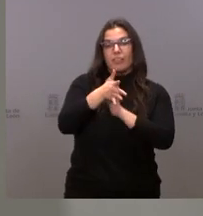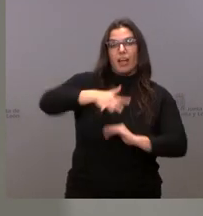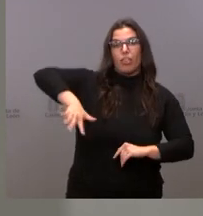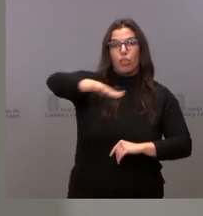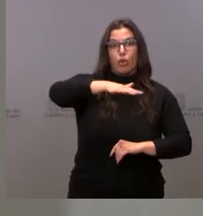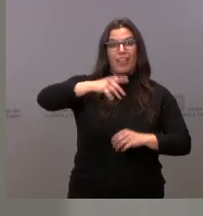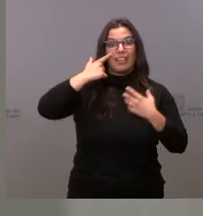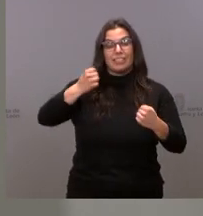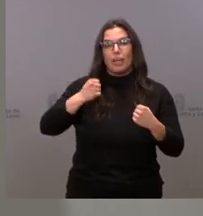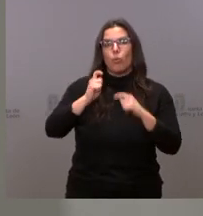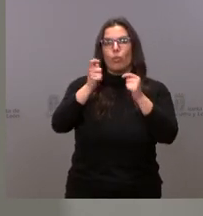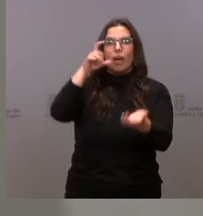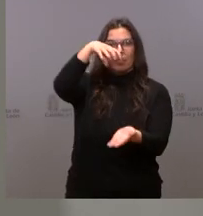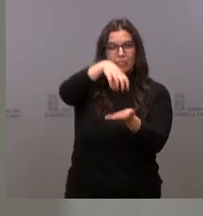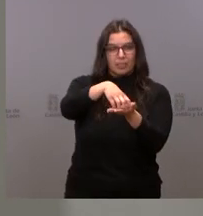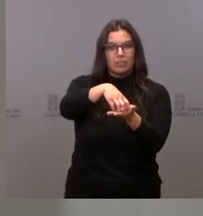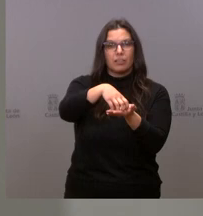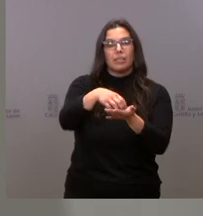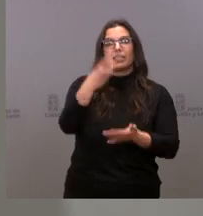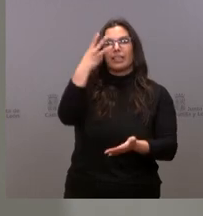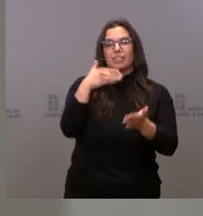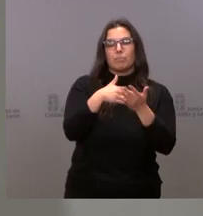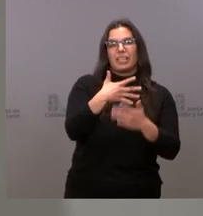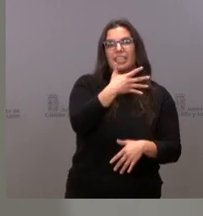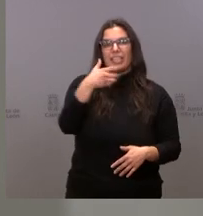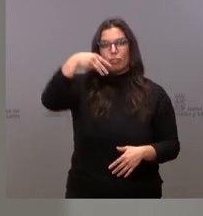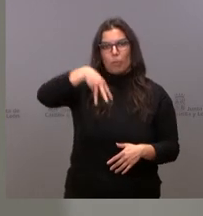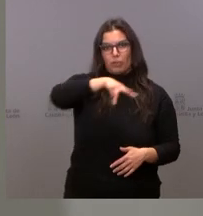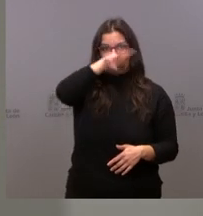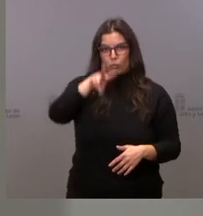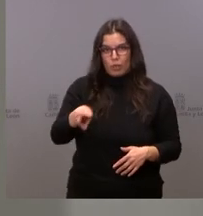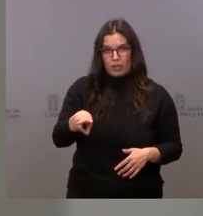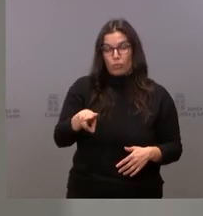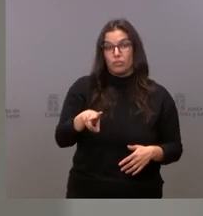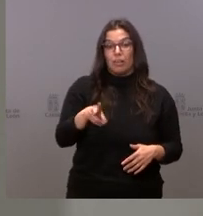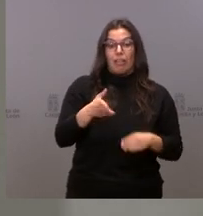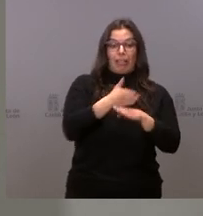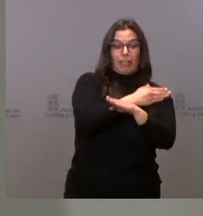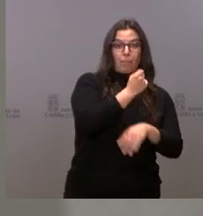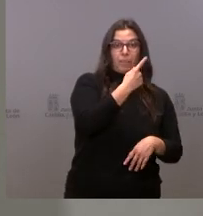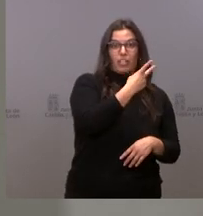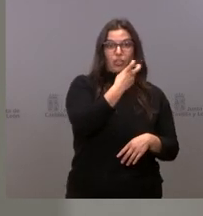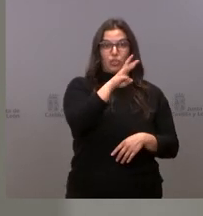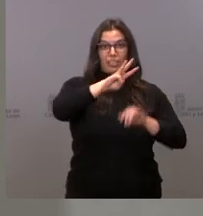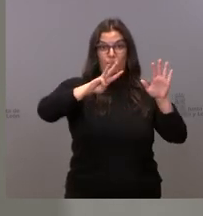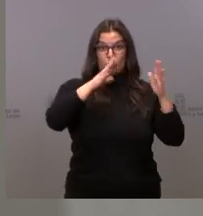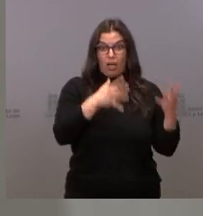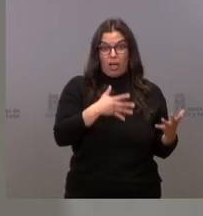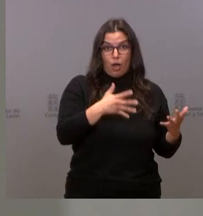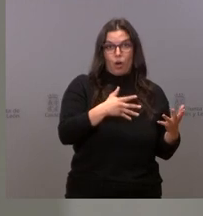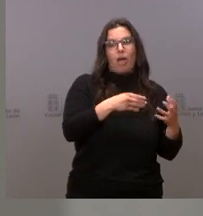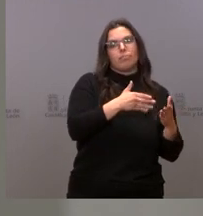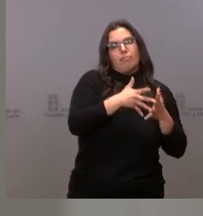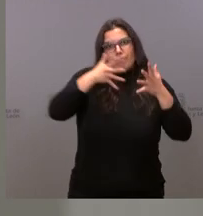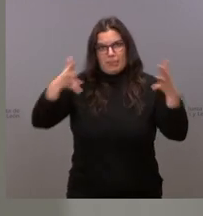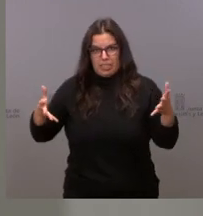infraestructura de 3.500 metros cuadrados frente a los 1.238 que tiene el actual